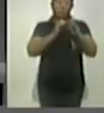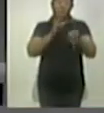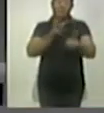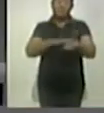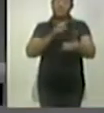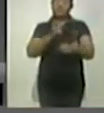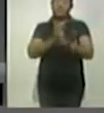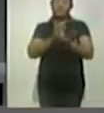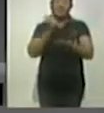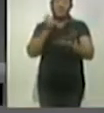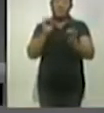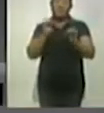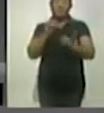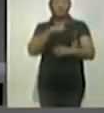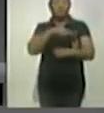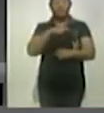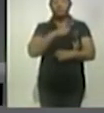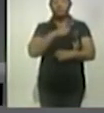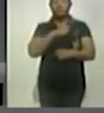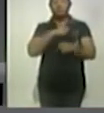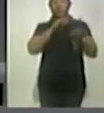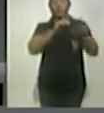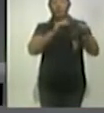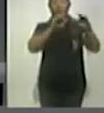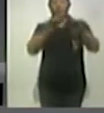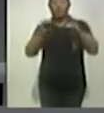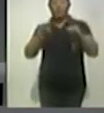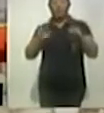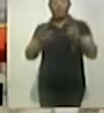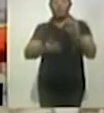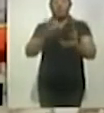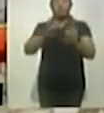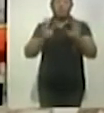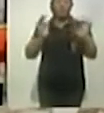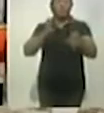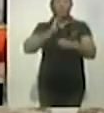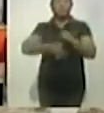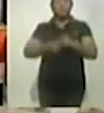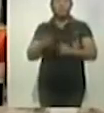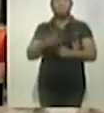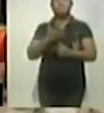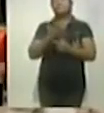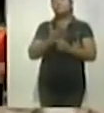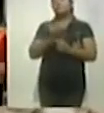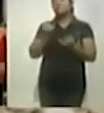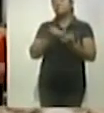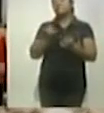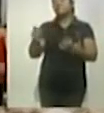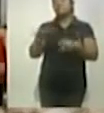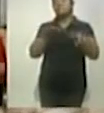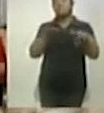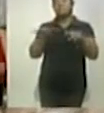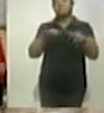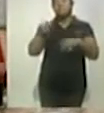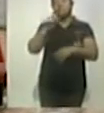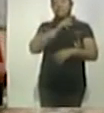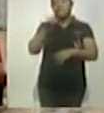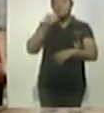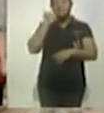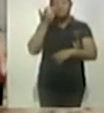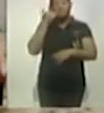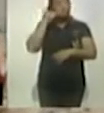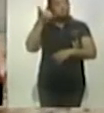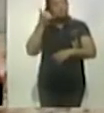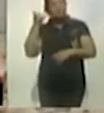se registró este sismo, te quiero comentar que se colapsaron las redes de telefonía celular, todo el mundo quería contactar con sus familiares para ver que